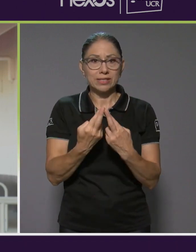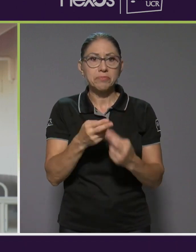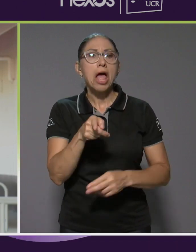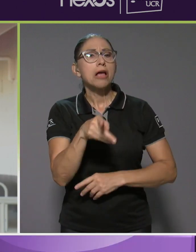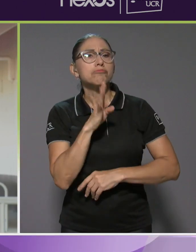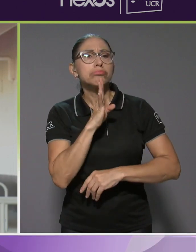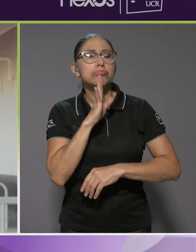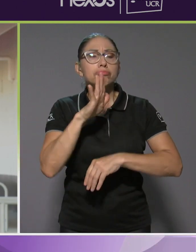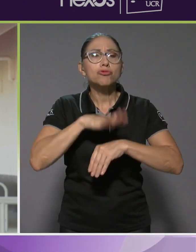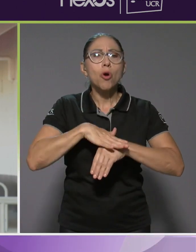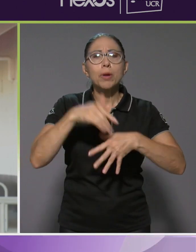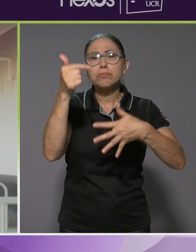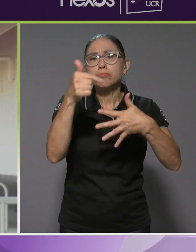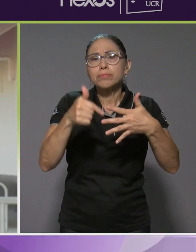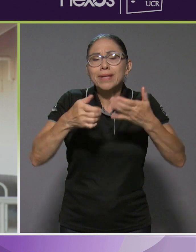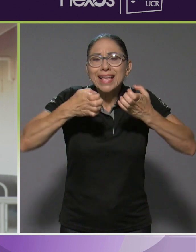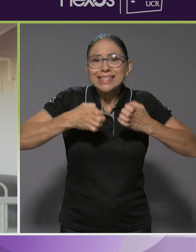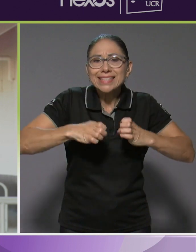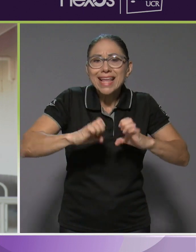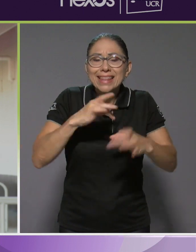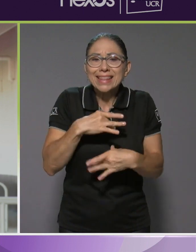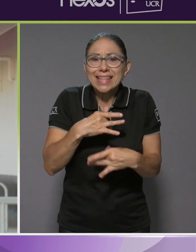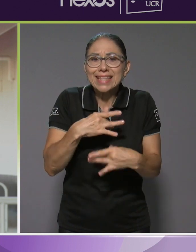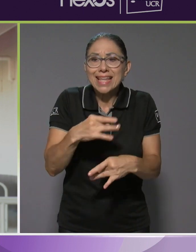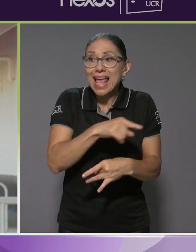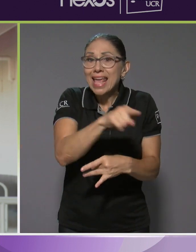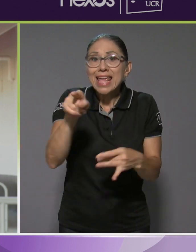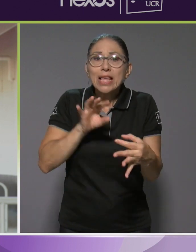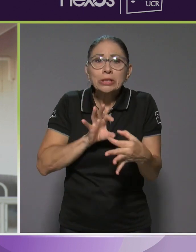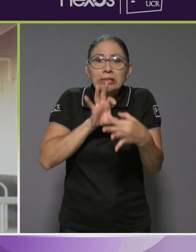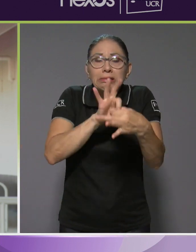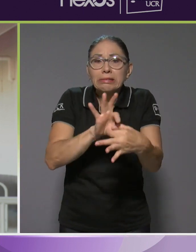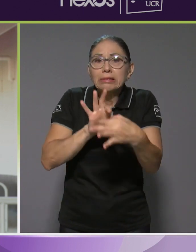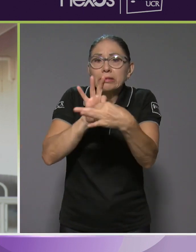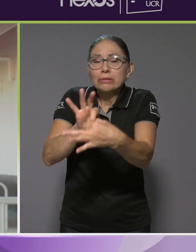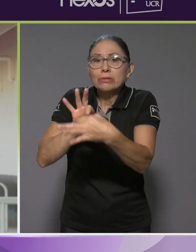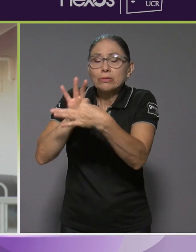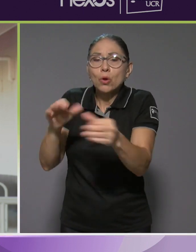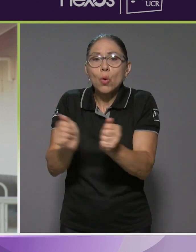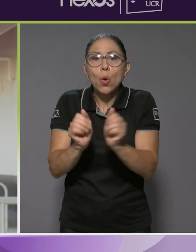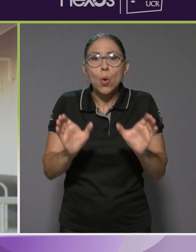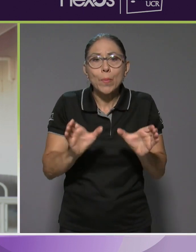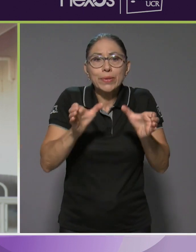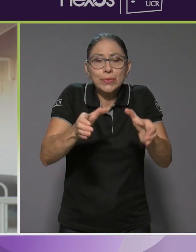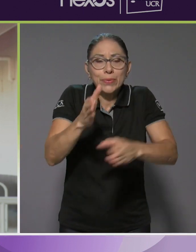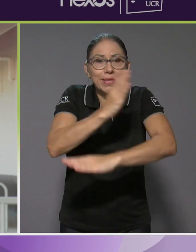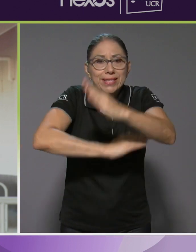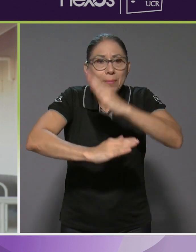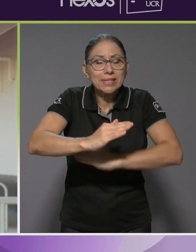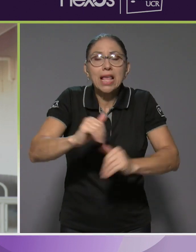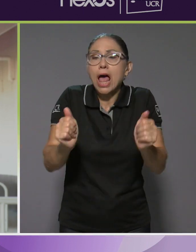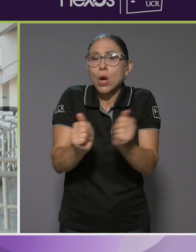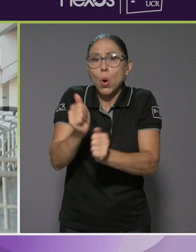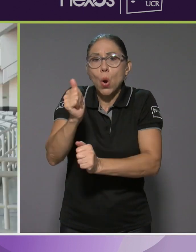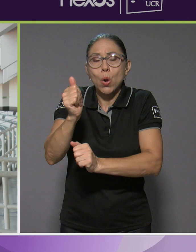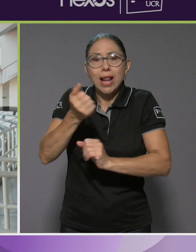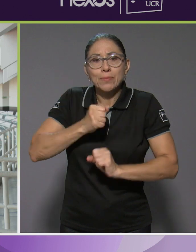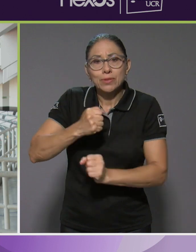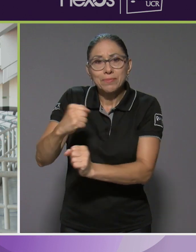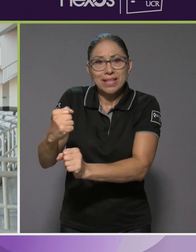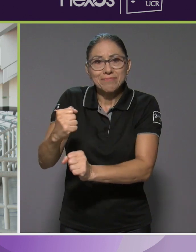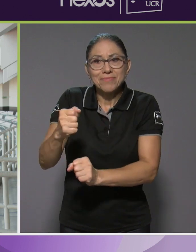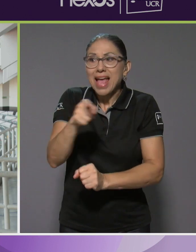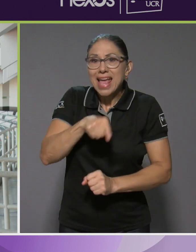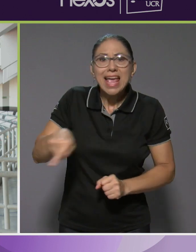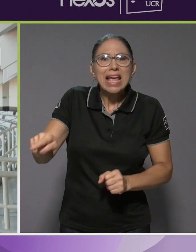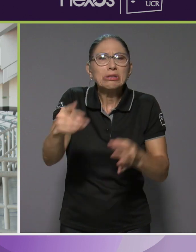interesantes que busquen alianzas con las comisiones de discapacidad de las municipalidades para tratar de ver cómo pueden